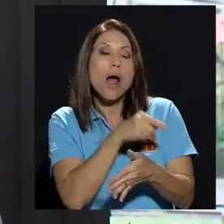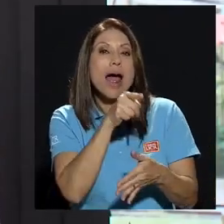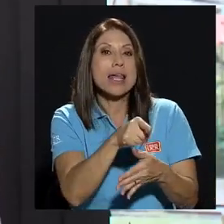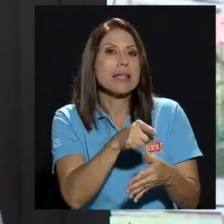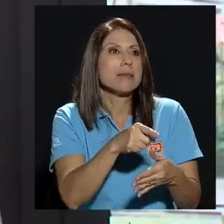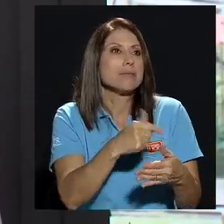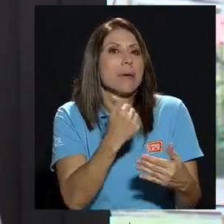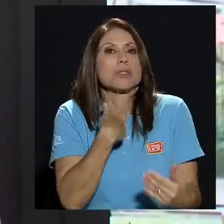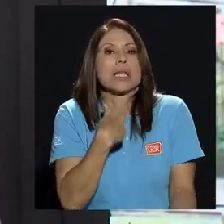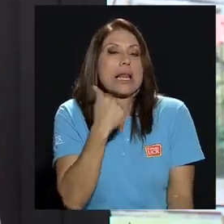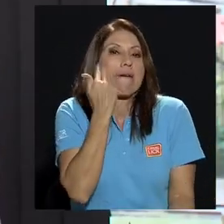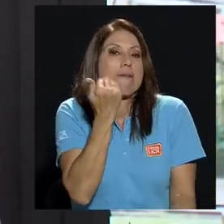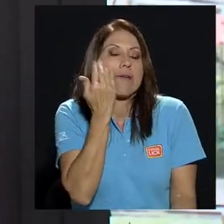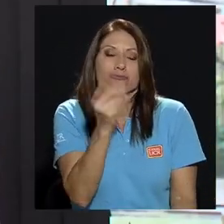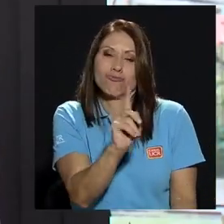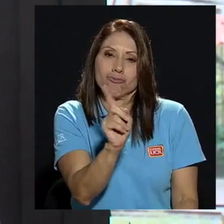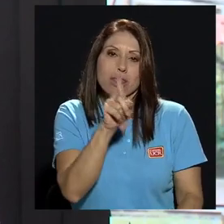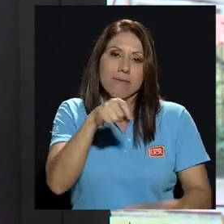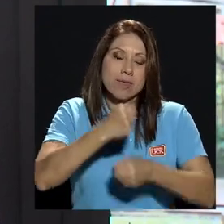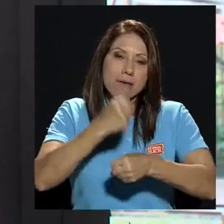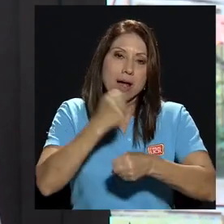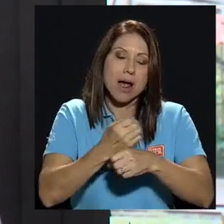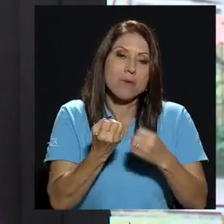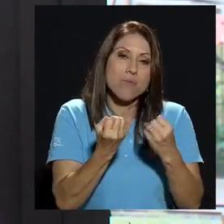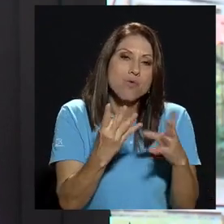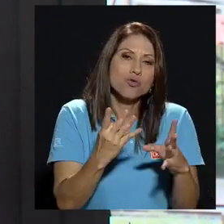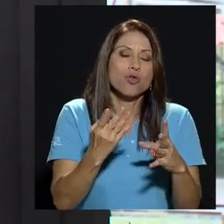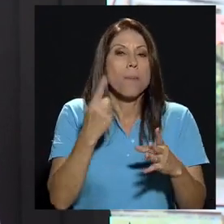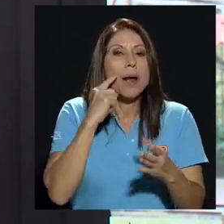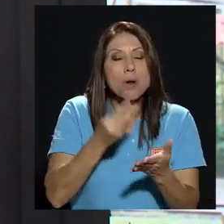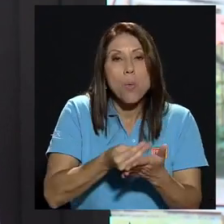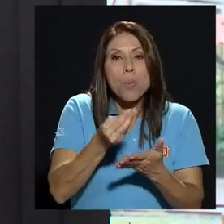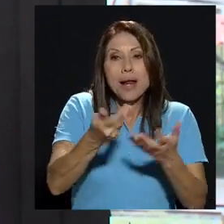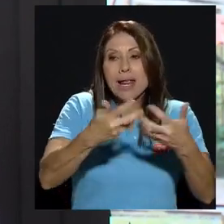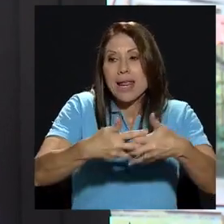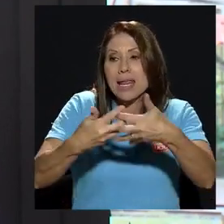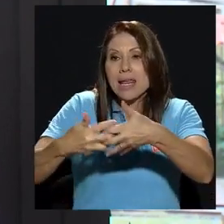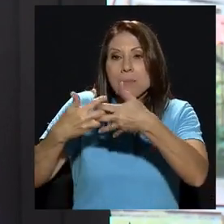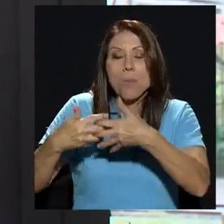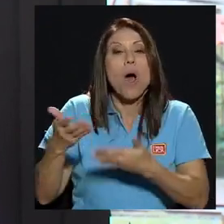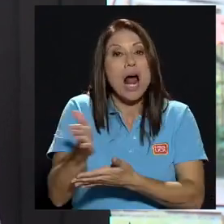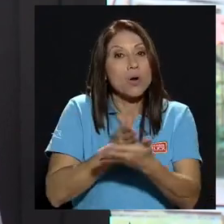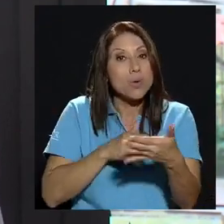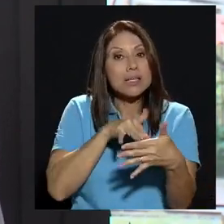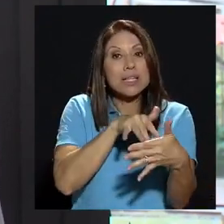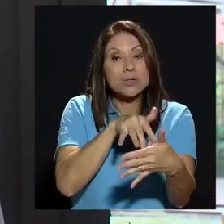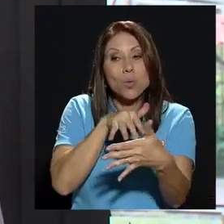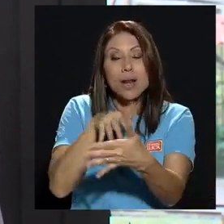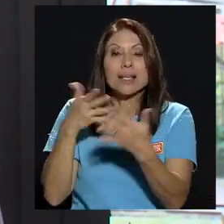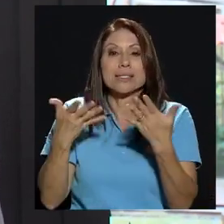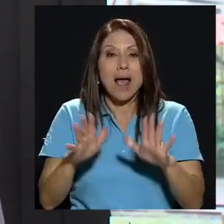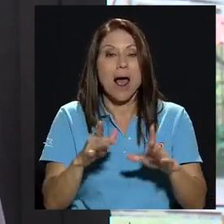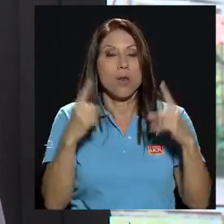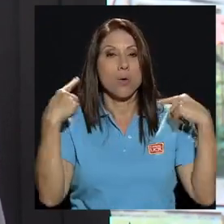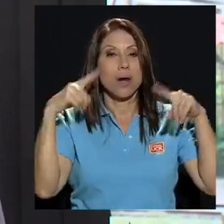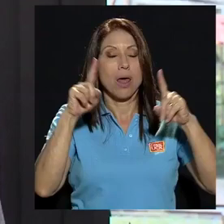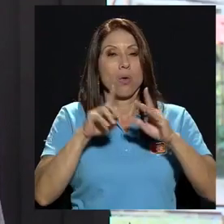parte de equipamiento en algunas escuelas principalmente aunque algunas de ellas ya han logrado algunos avances pero